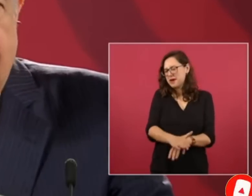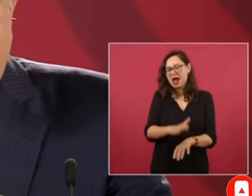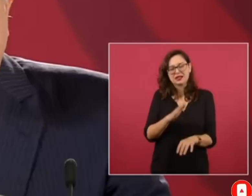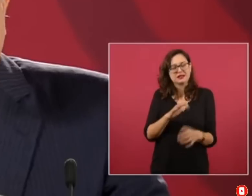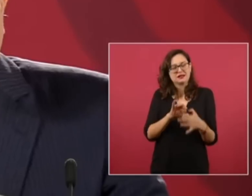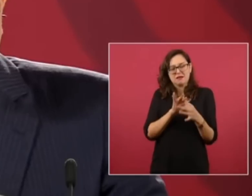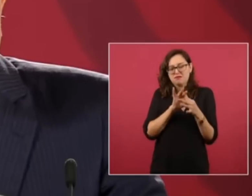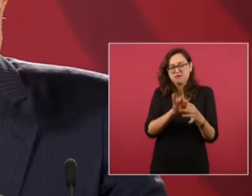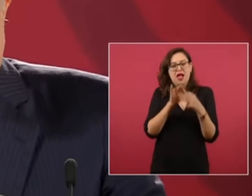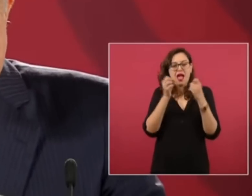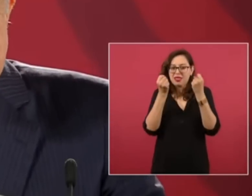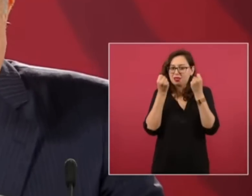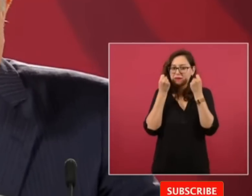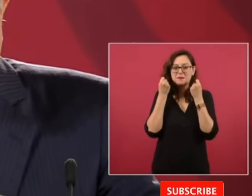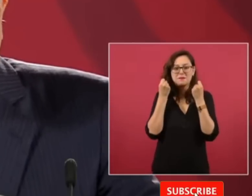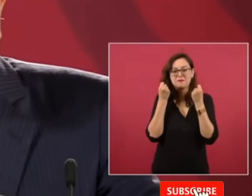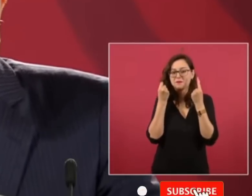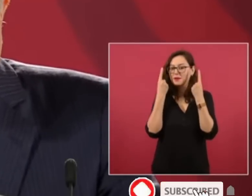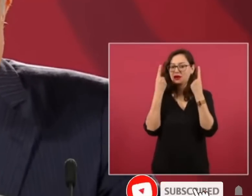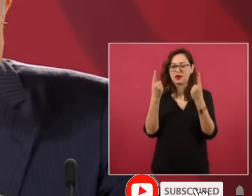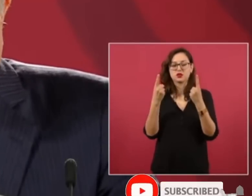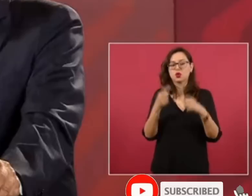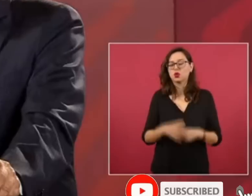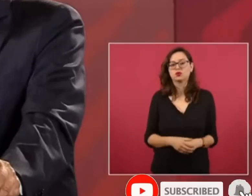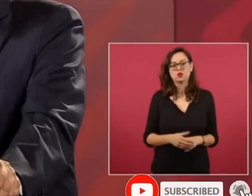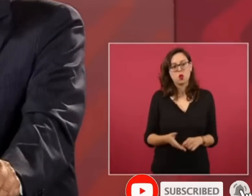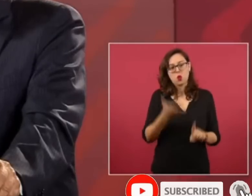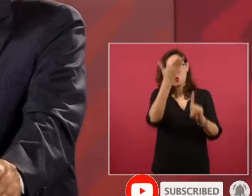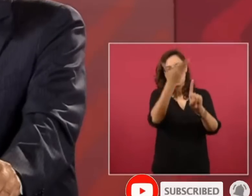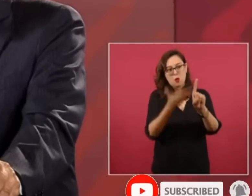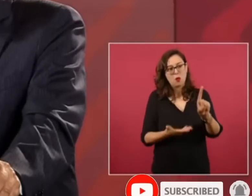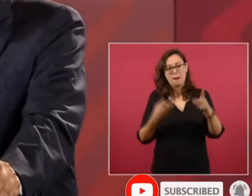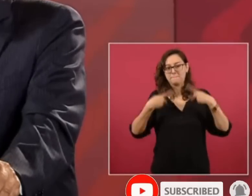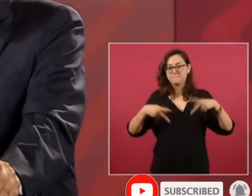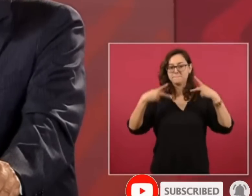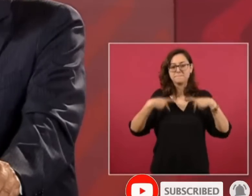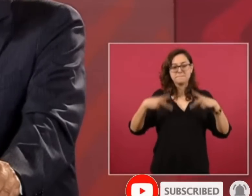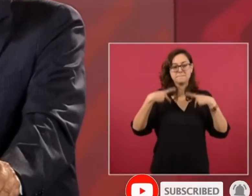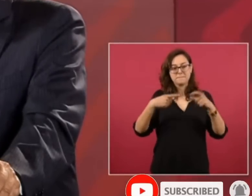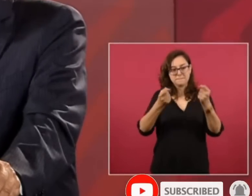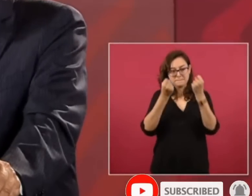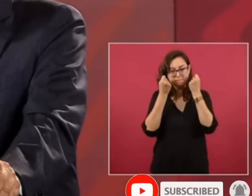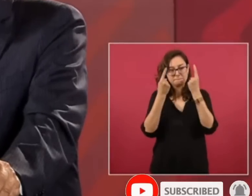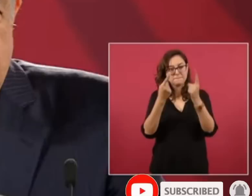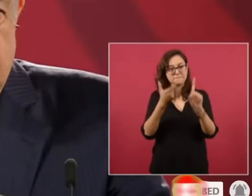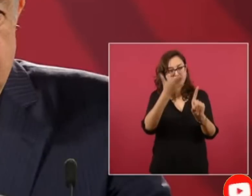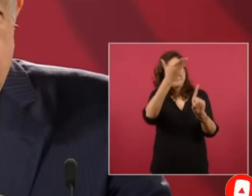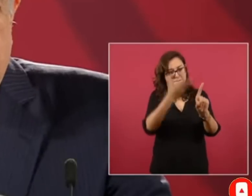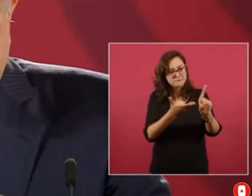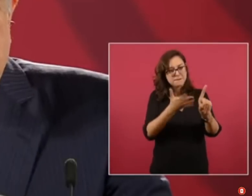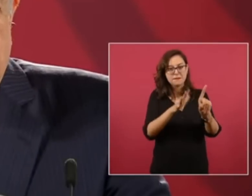admirado al que respeto más por su entrega en favor